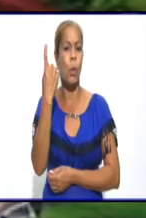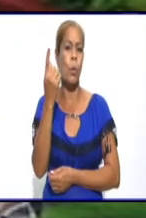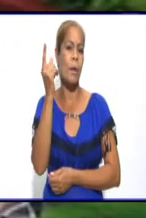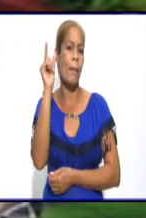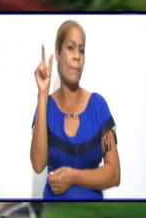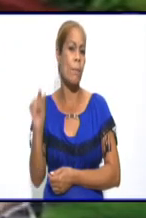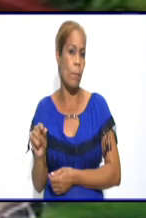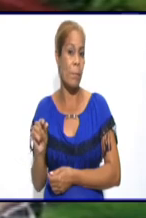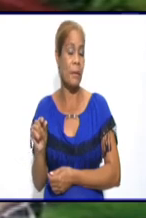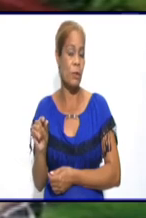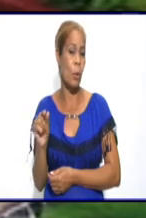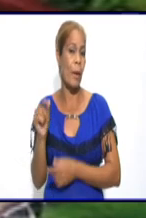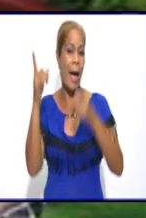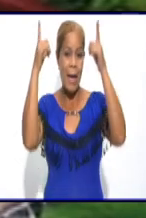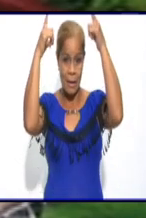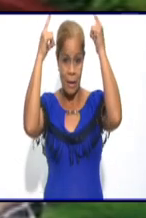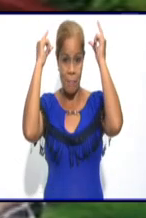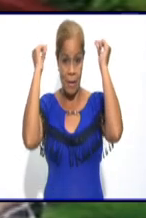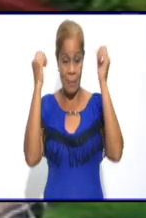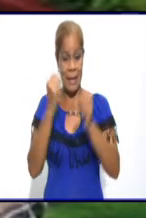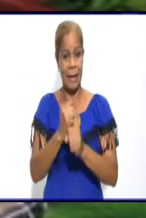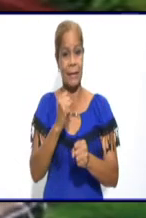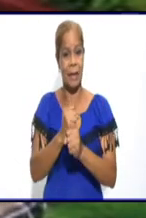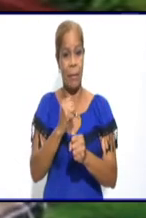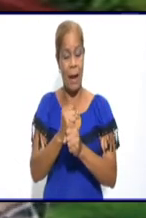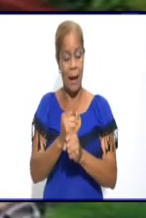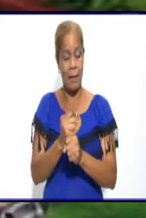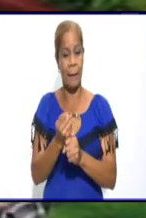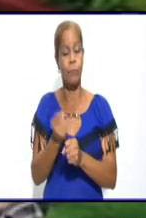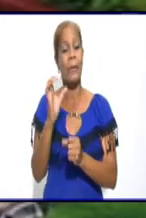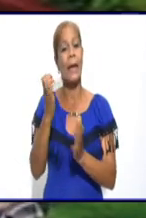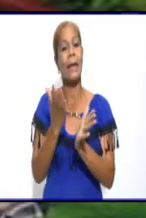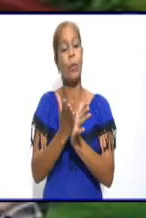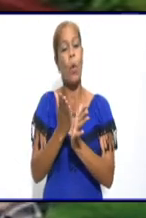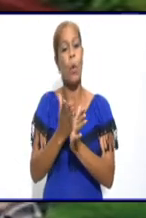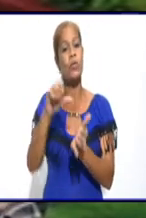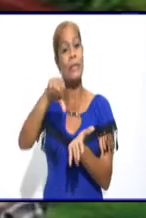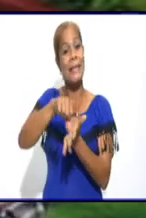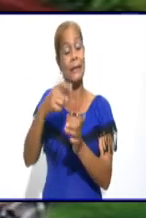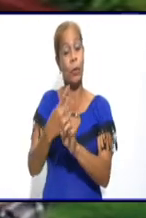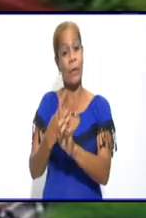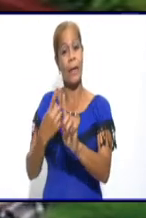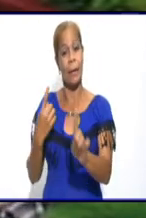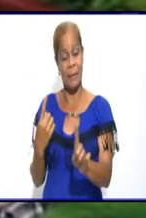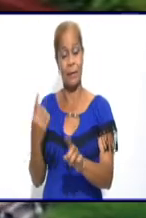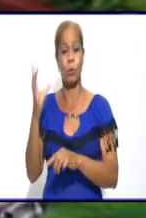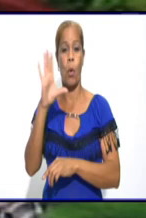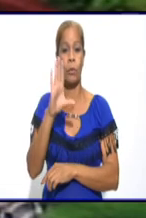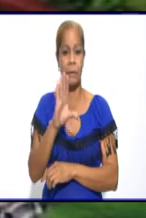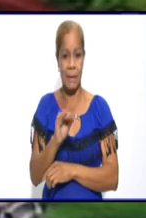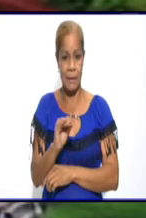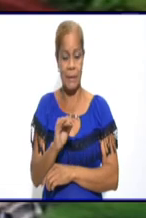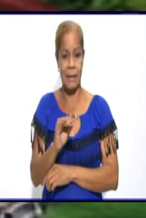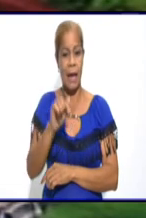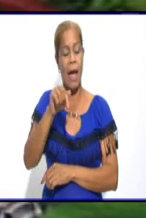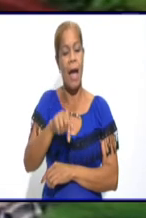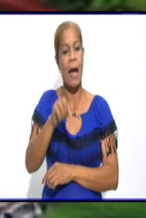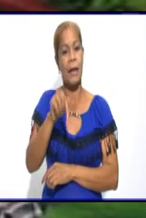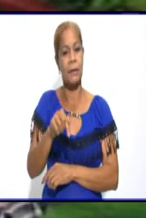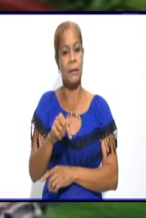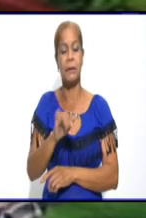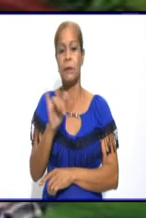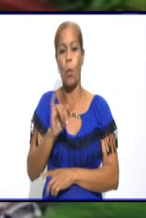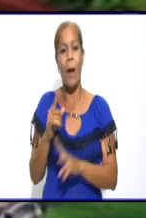trabaja en el centro de aislamiento, Silberto Álvarez Aroche, nos hizo llegar un mensaje. Aquí un televidente